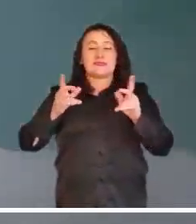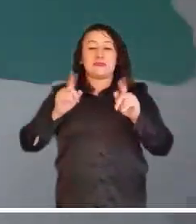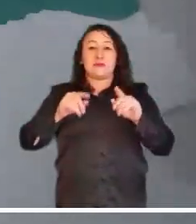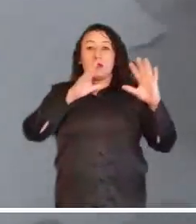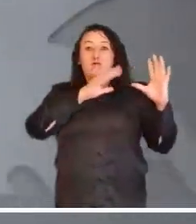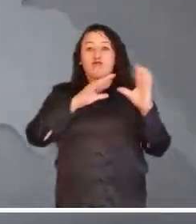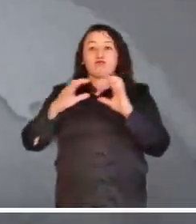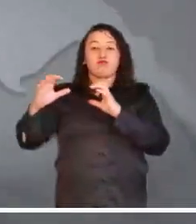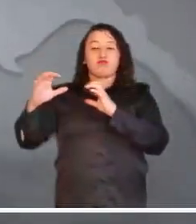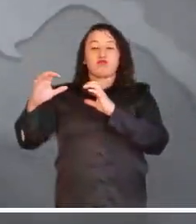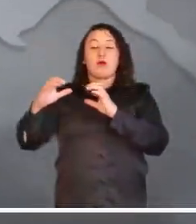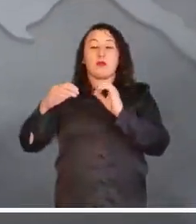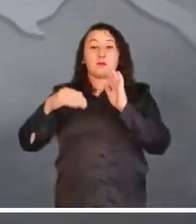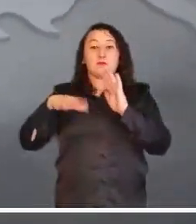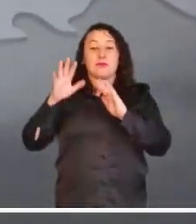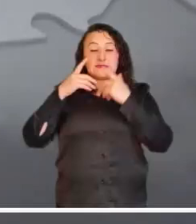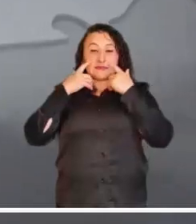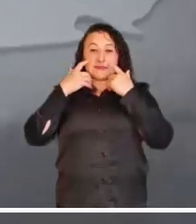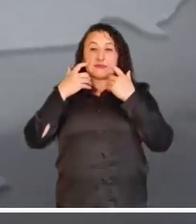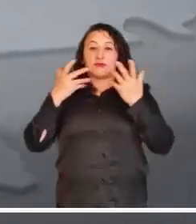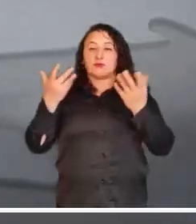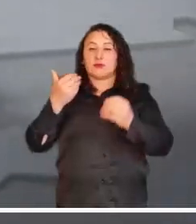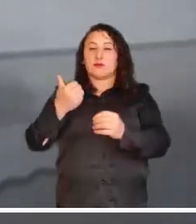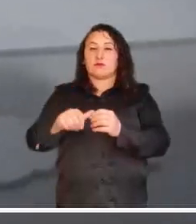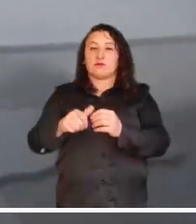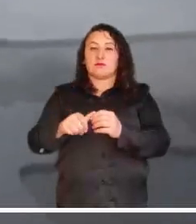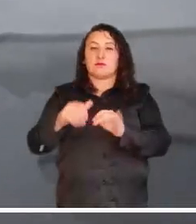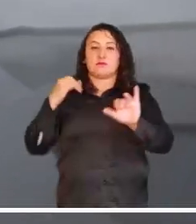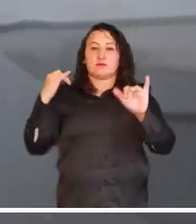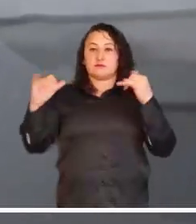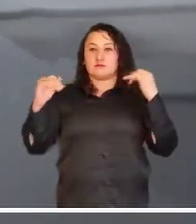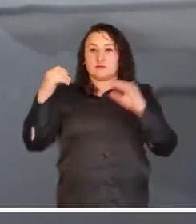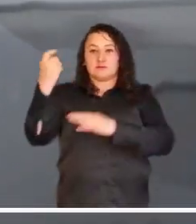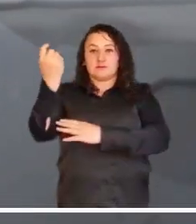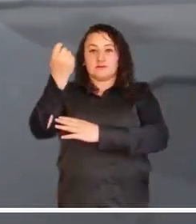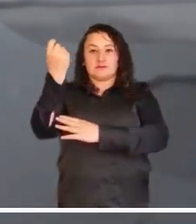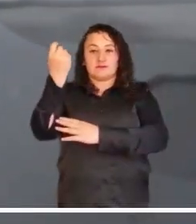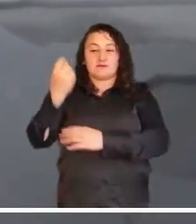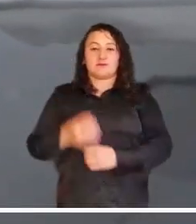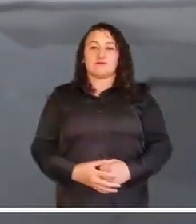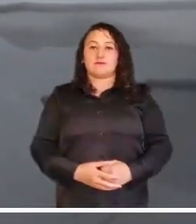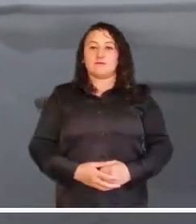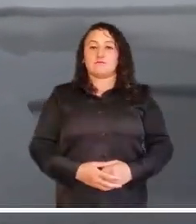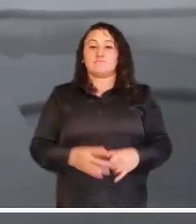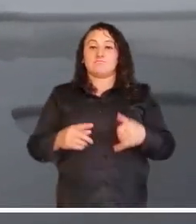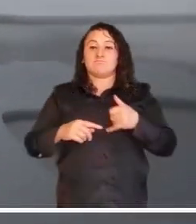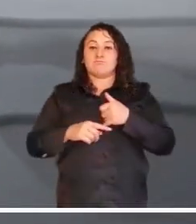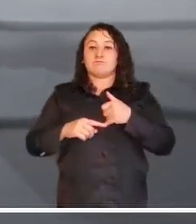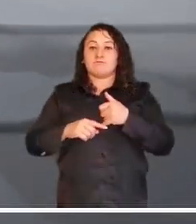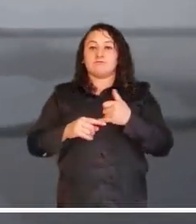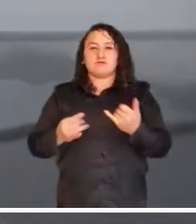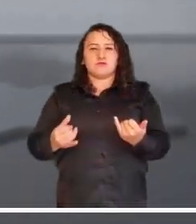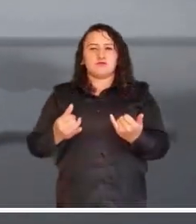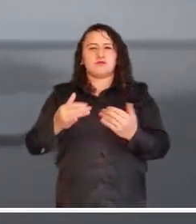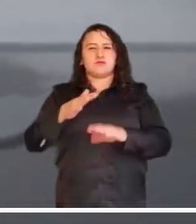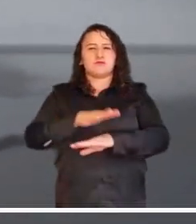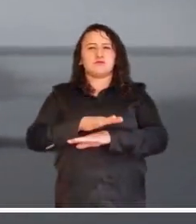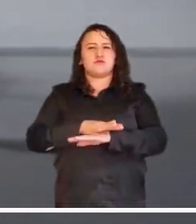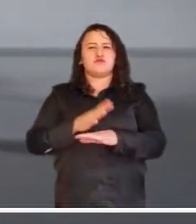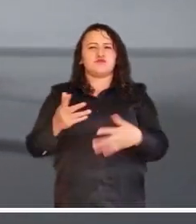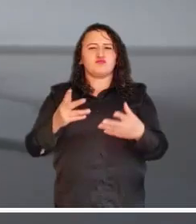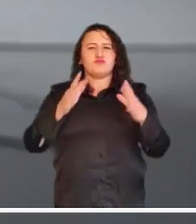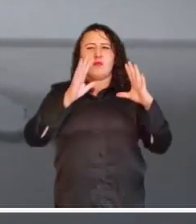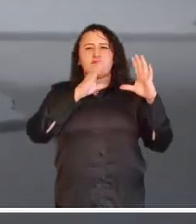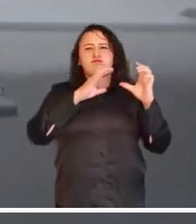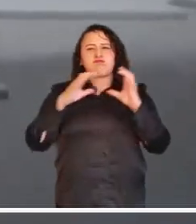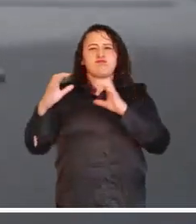Los llanos orientales tendrán una noche activa, pues la nubosidad y las precipitaciones serán notables en Arauca, Casanare